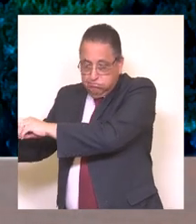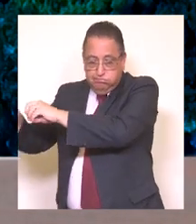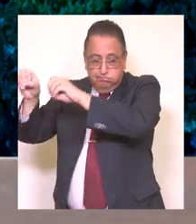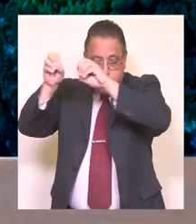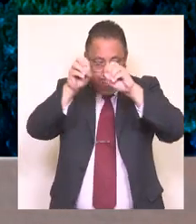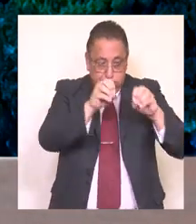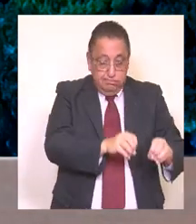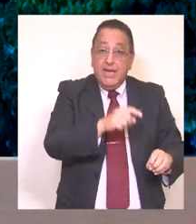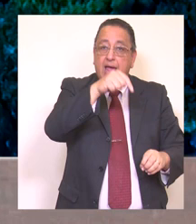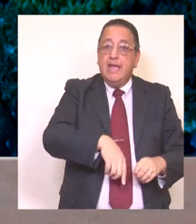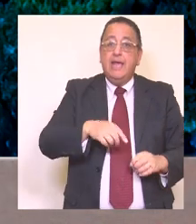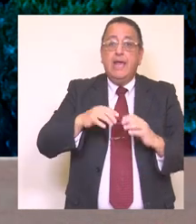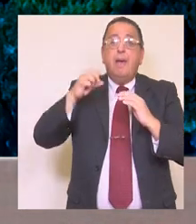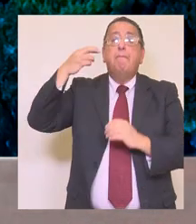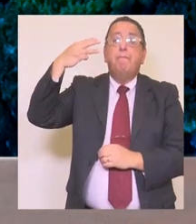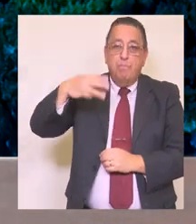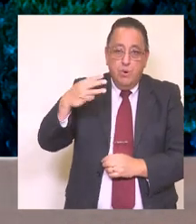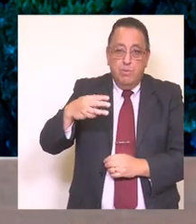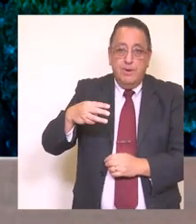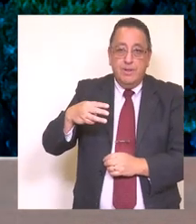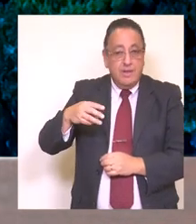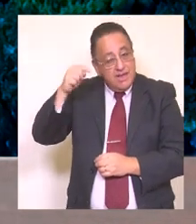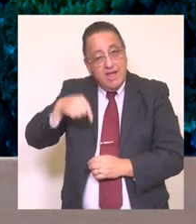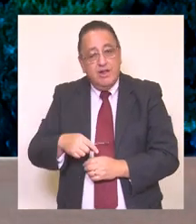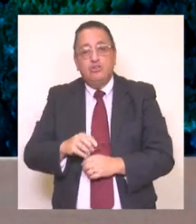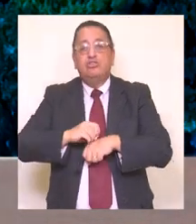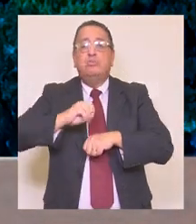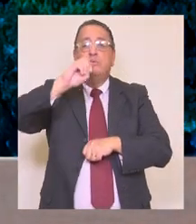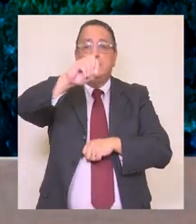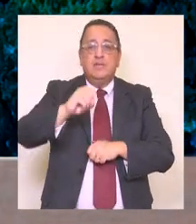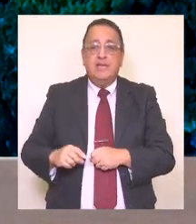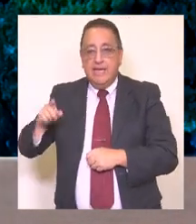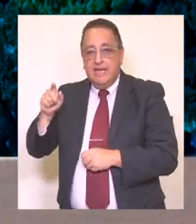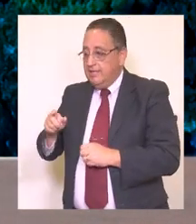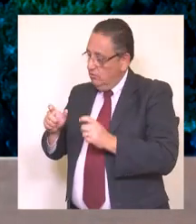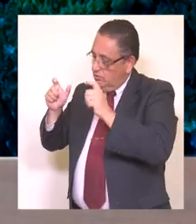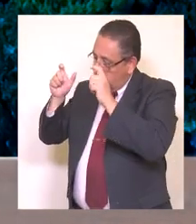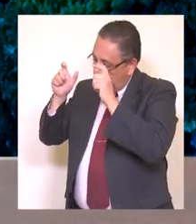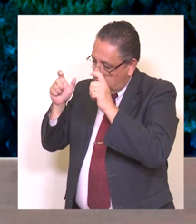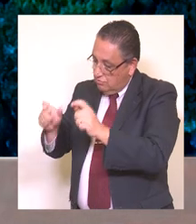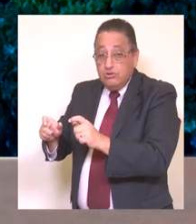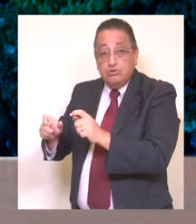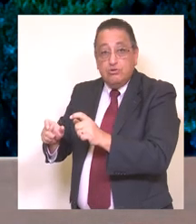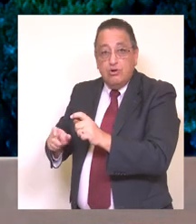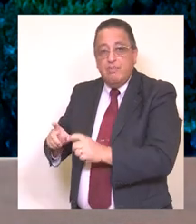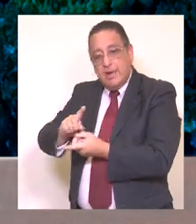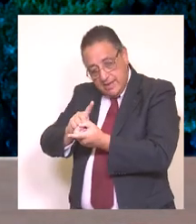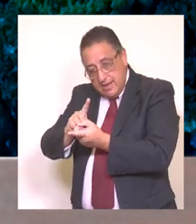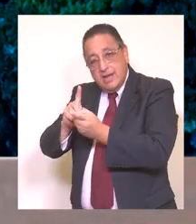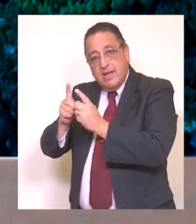municipalidad. Hoy podemos decir que este inmueble está bajo nuestra administración y lo estamos mejorando para habilitarlo